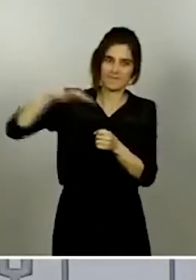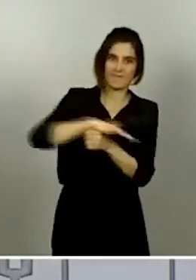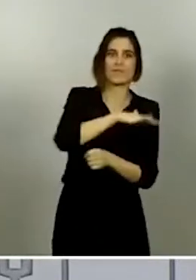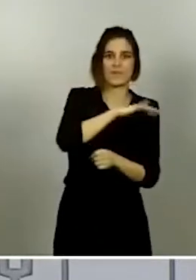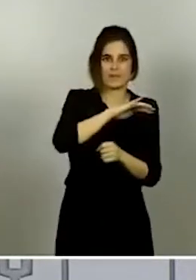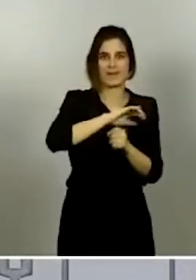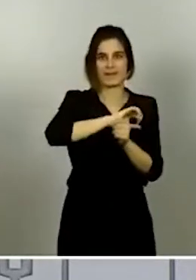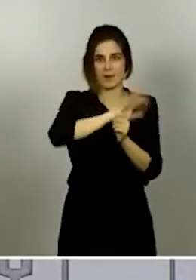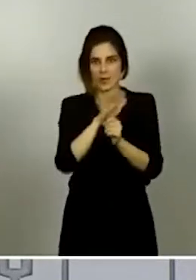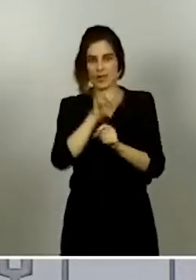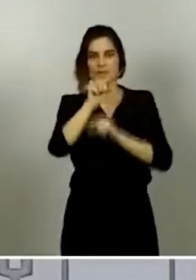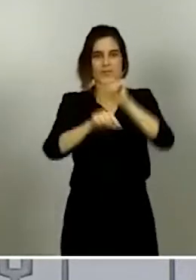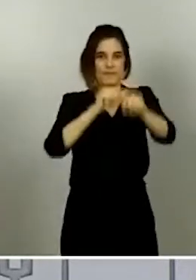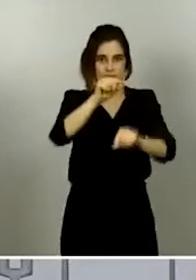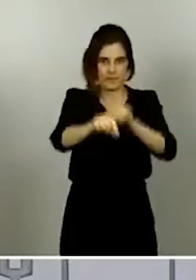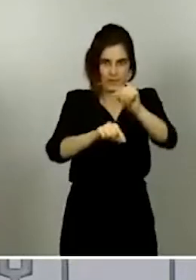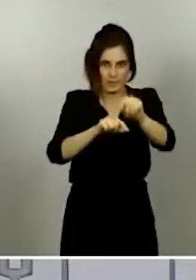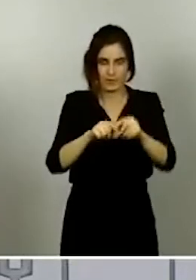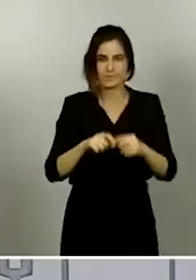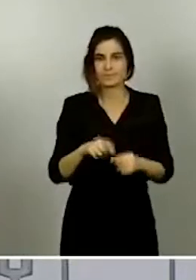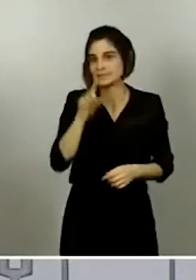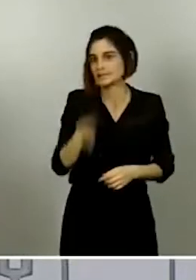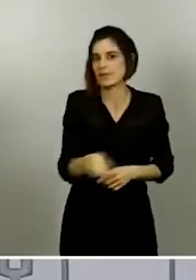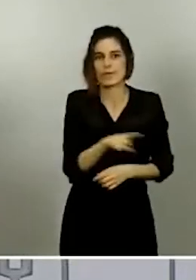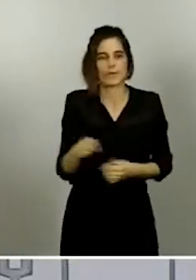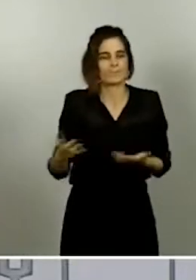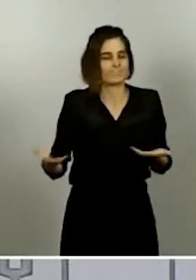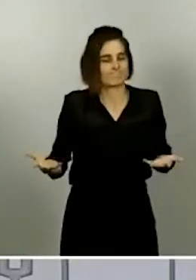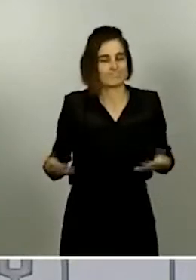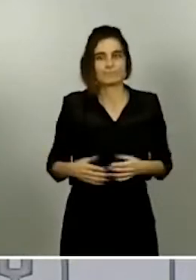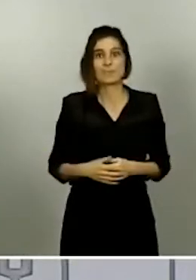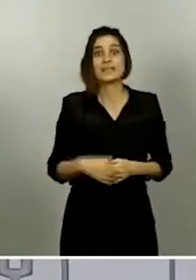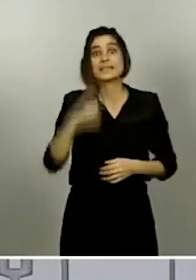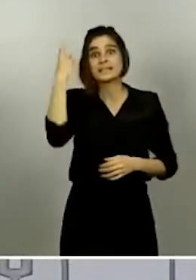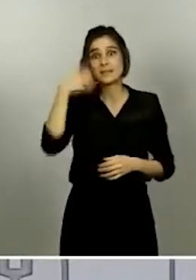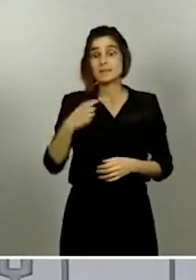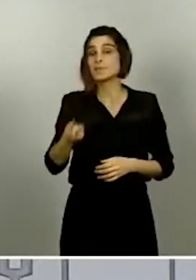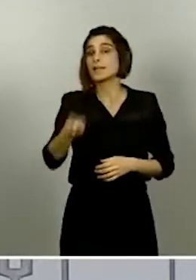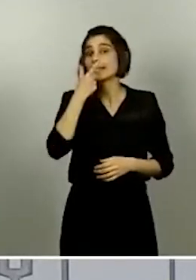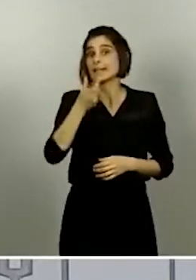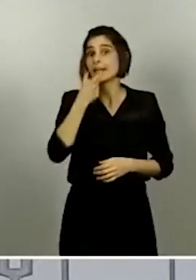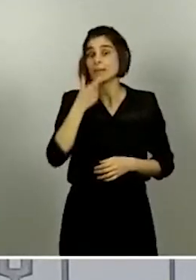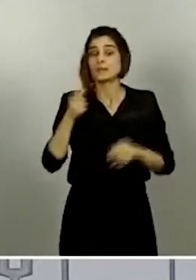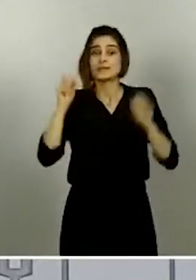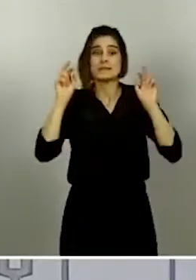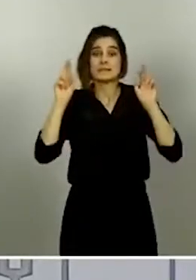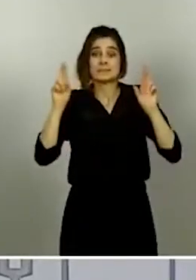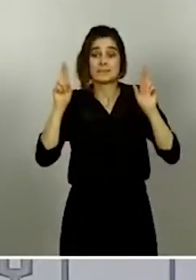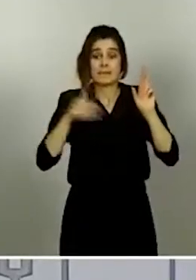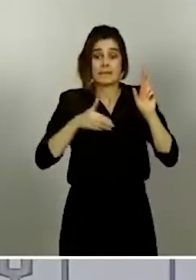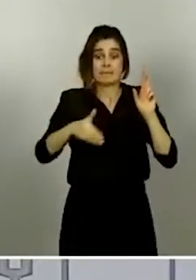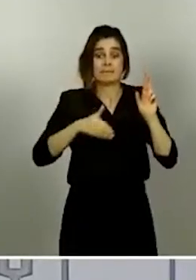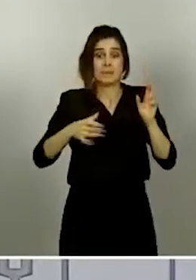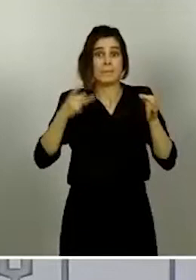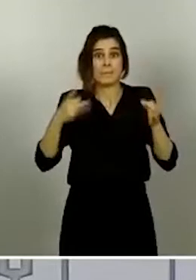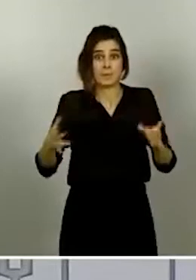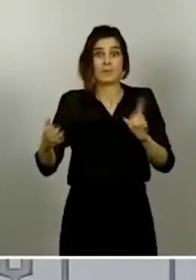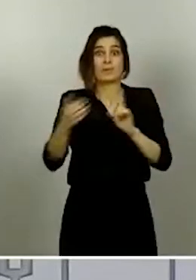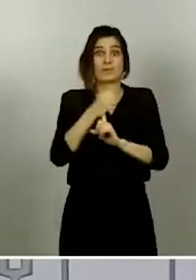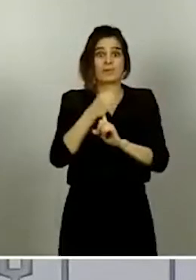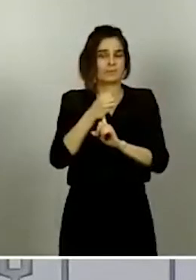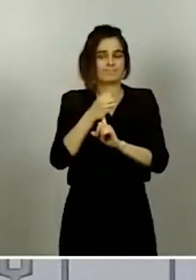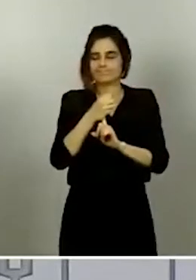Sabemos que esos tratamientos que esperábamos tener disponibles en un tiempo breve no van a estar